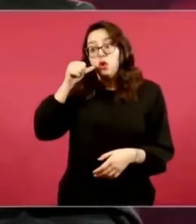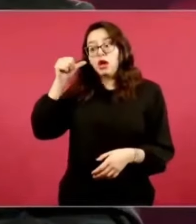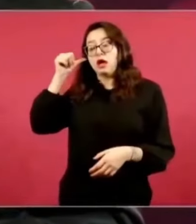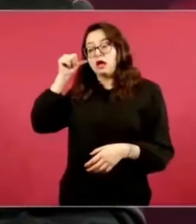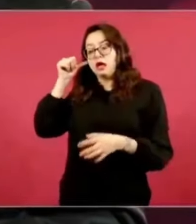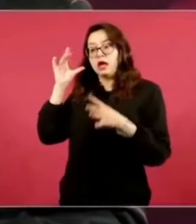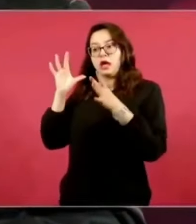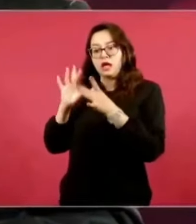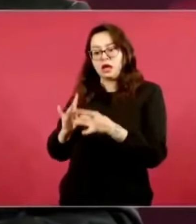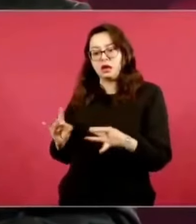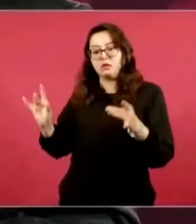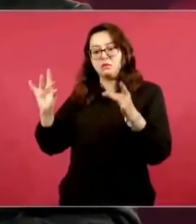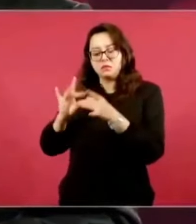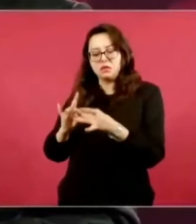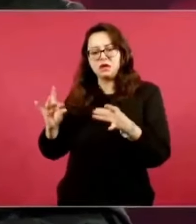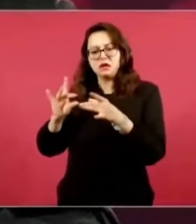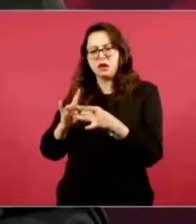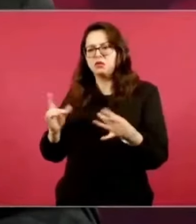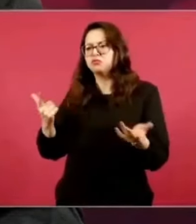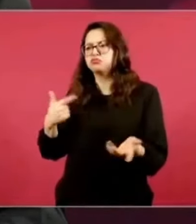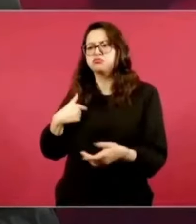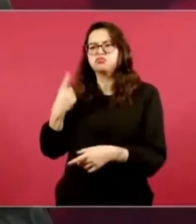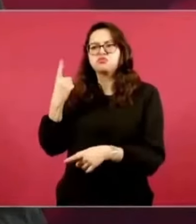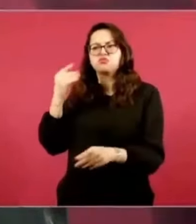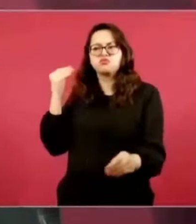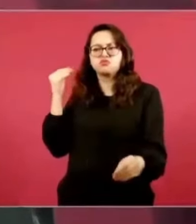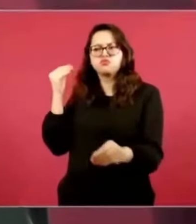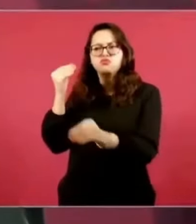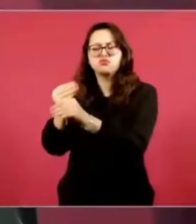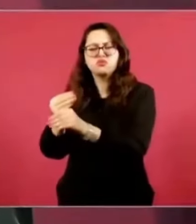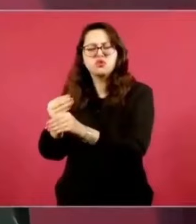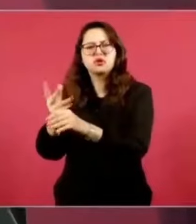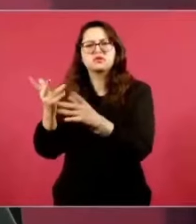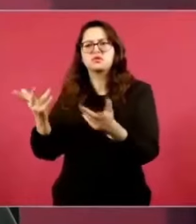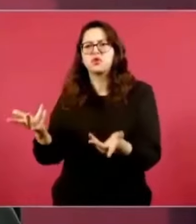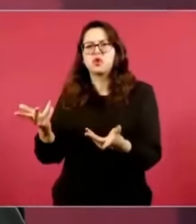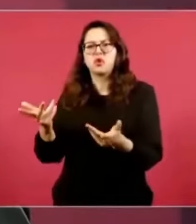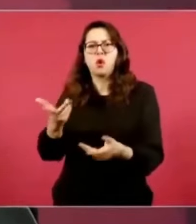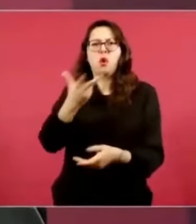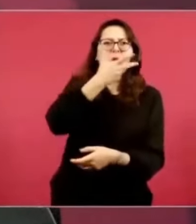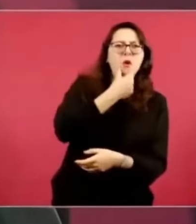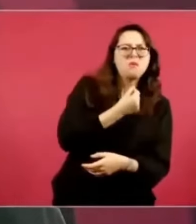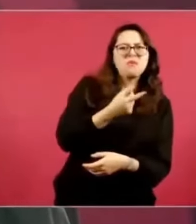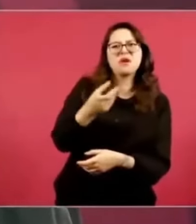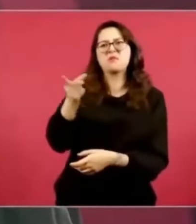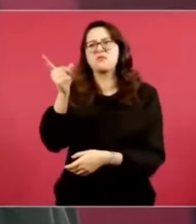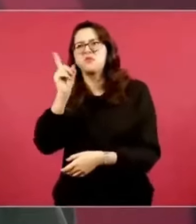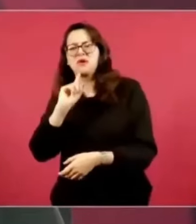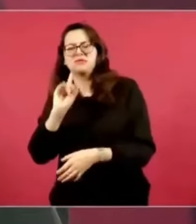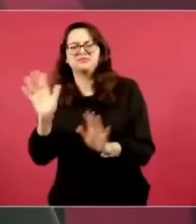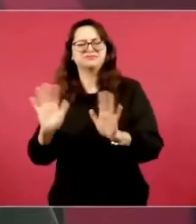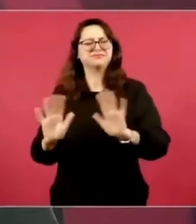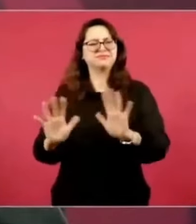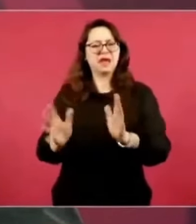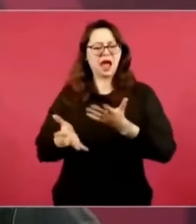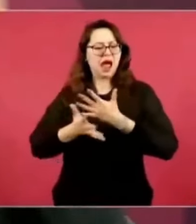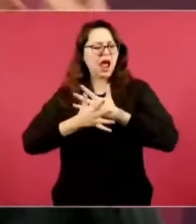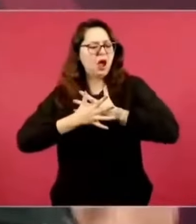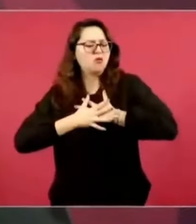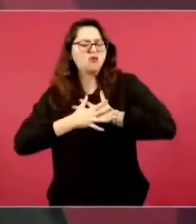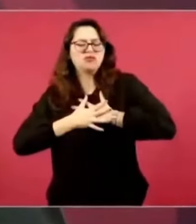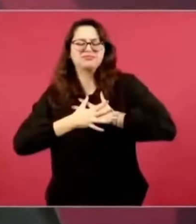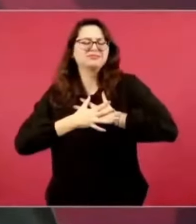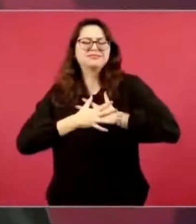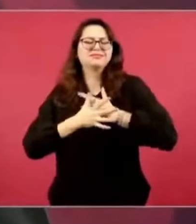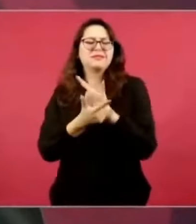el amor no tiene sexo, está por encima